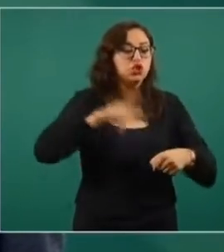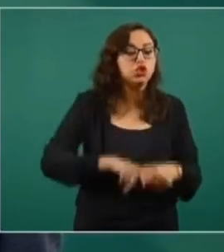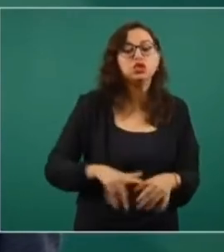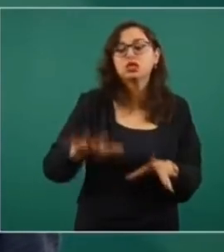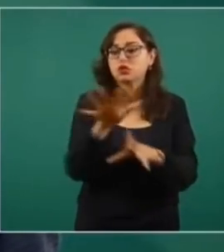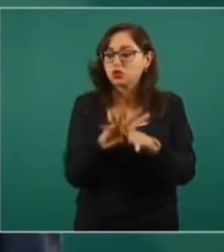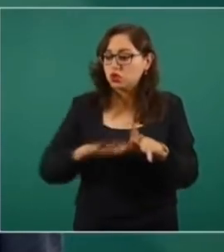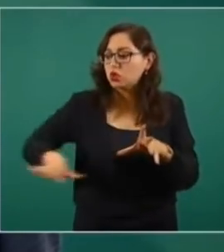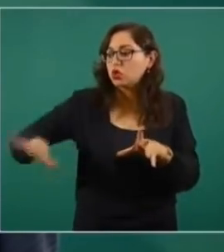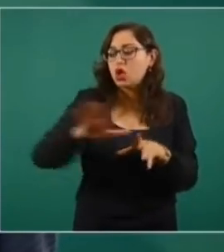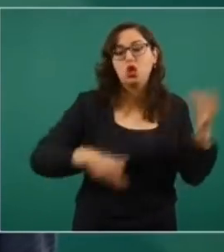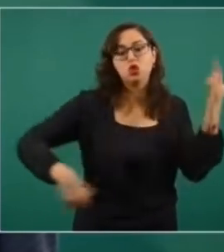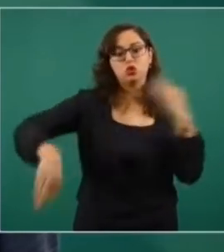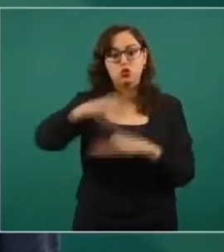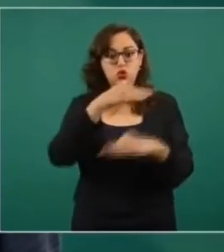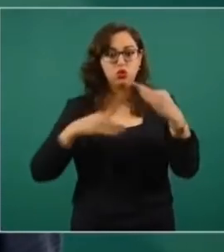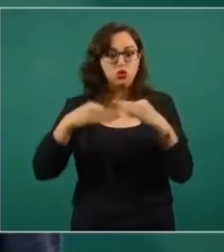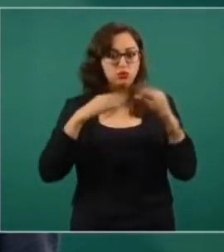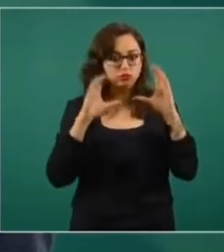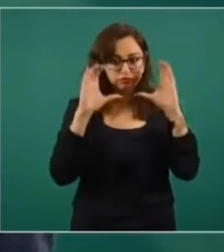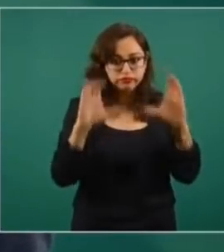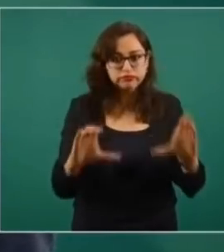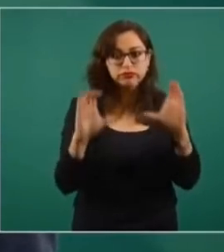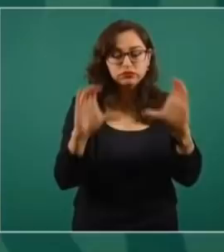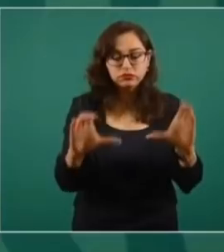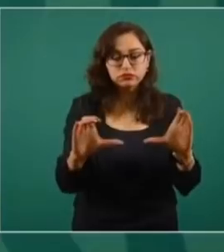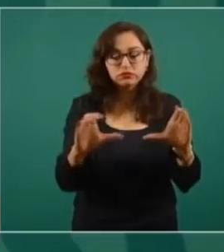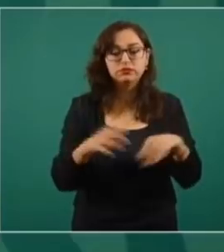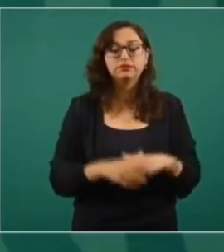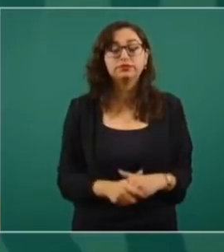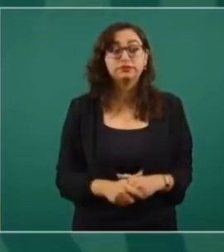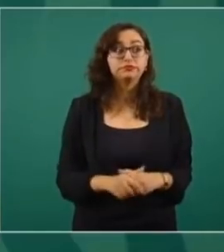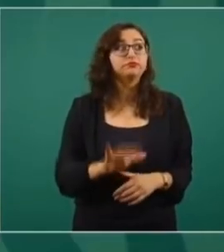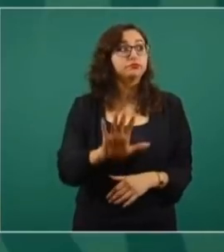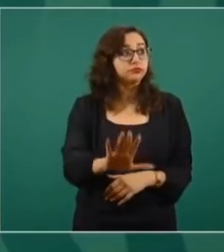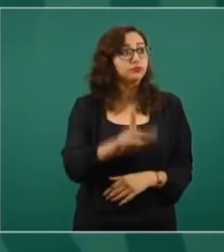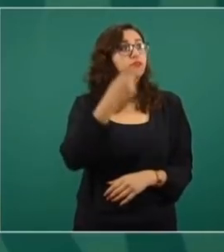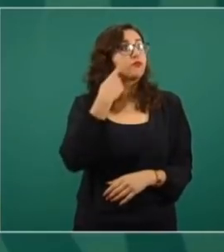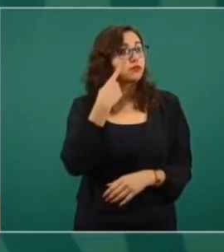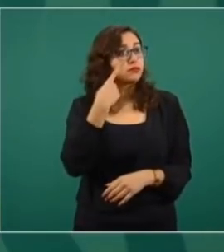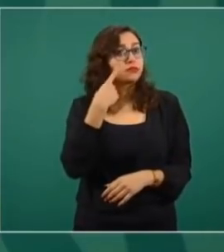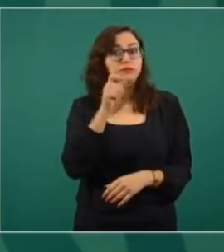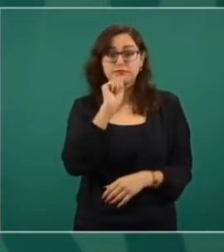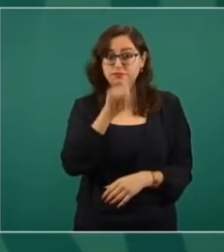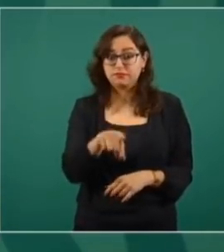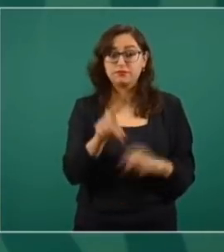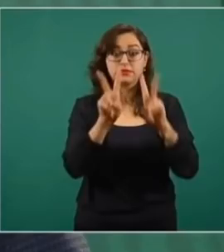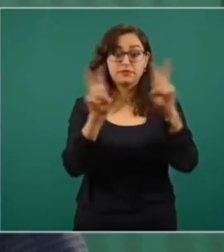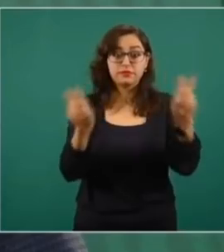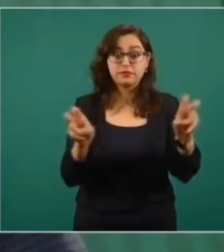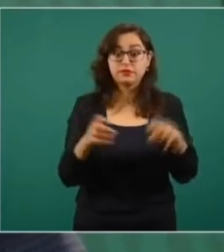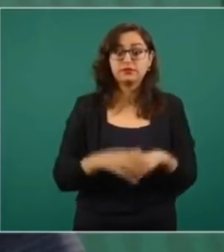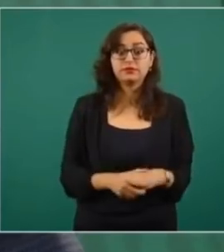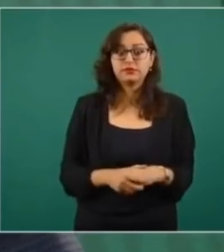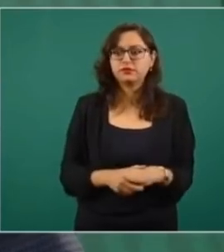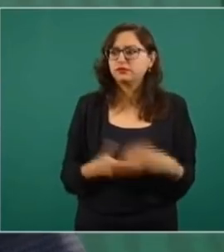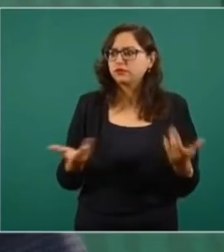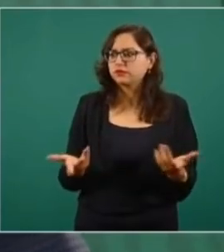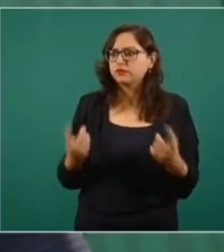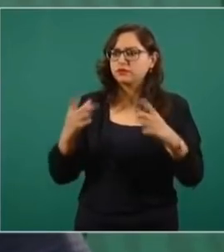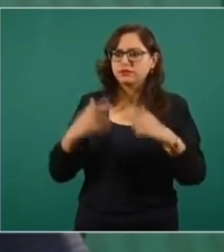cuidarnos y para cuidar a los demás. Precisamente, fíjate, en este tema las iglesias han sido sumamente